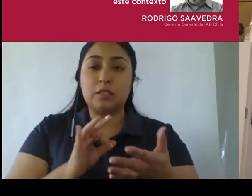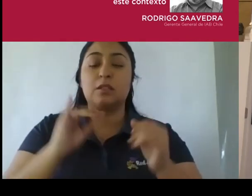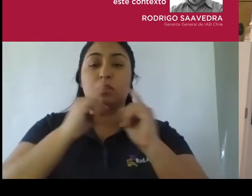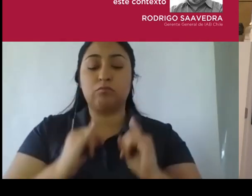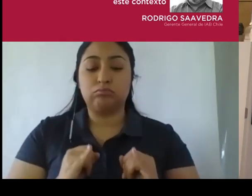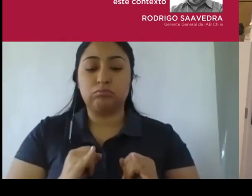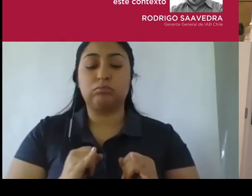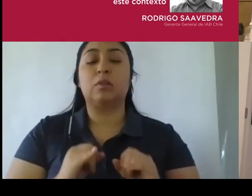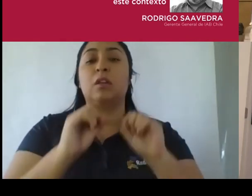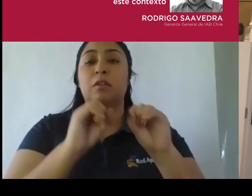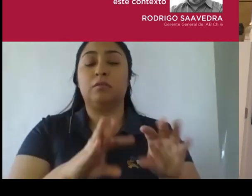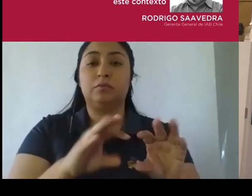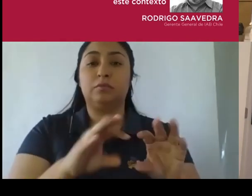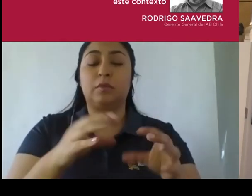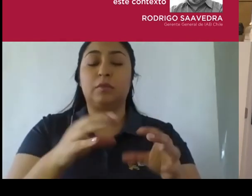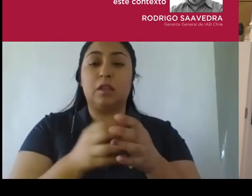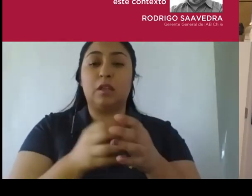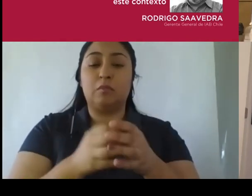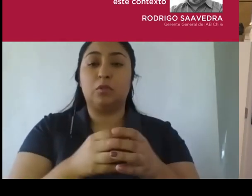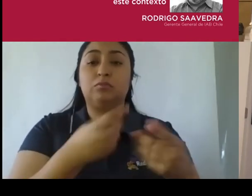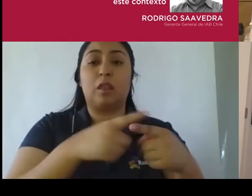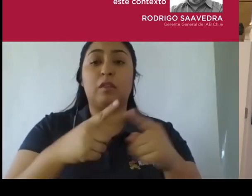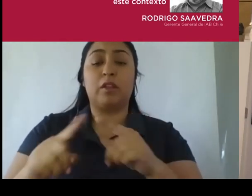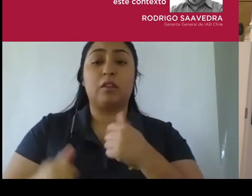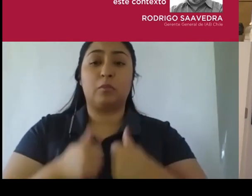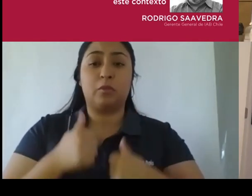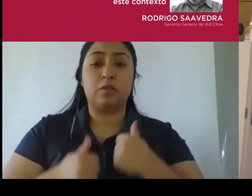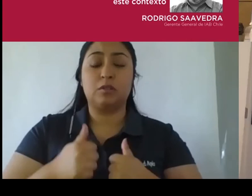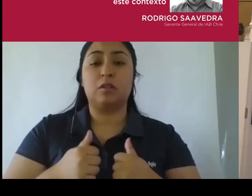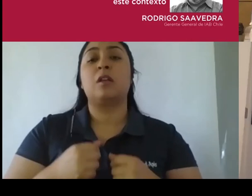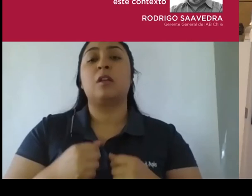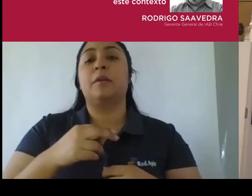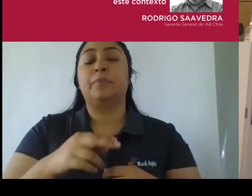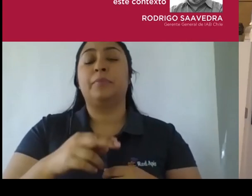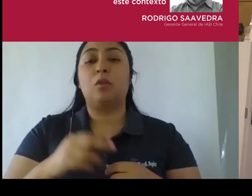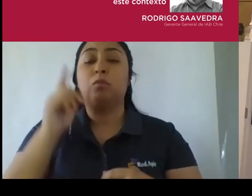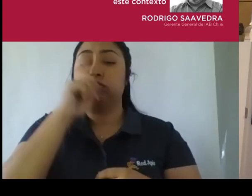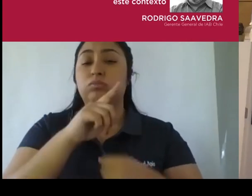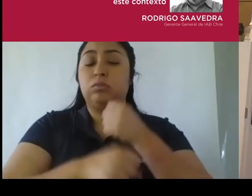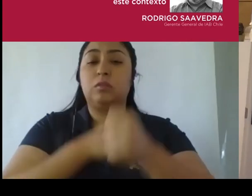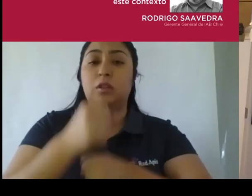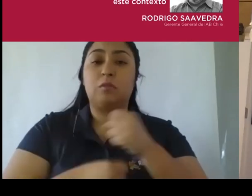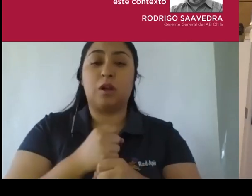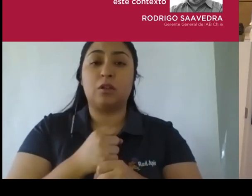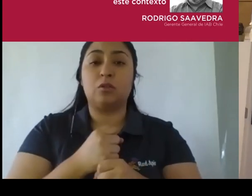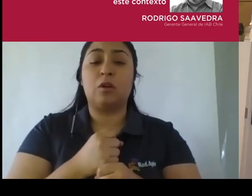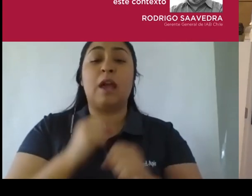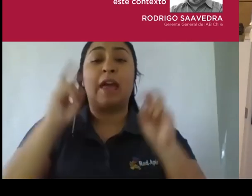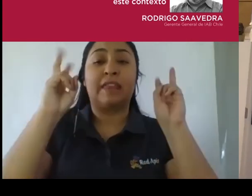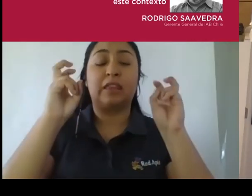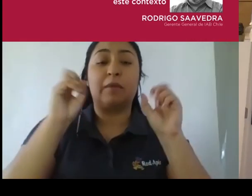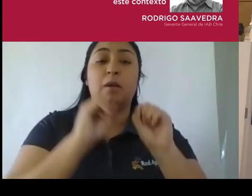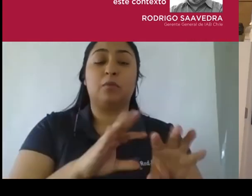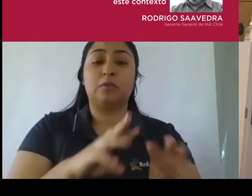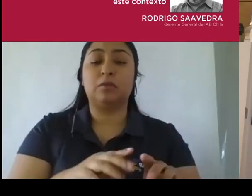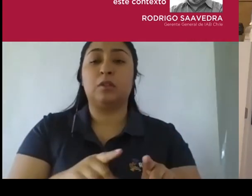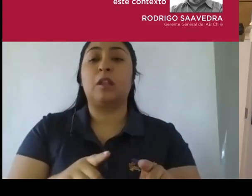multidisciplinarios y en los últimos años ha abierto su experiencia profesional en el área de la docencia participando como profesor invitado o